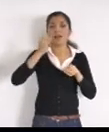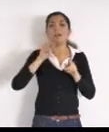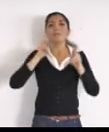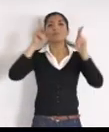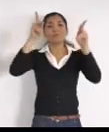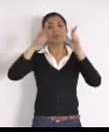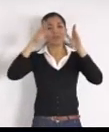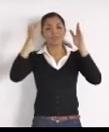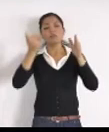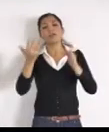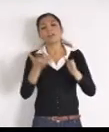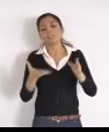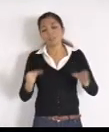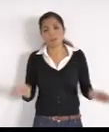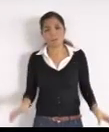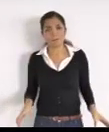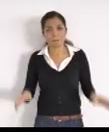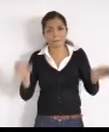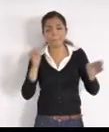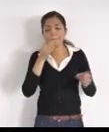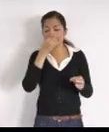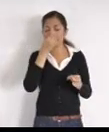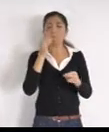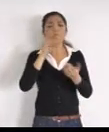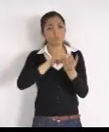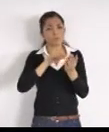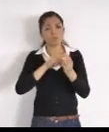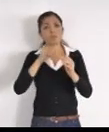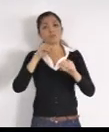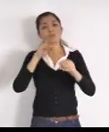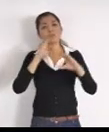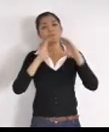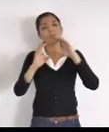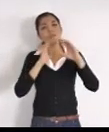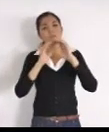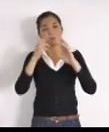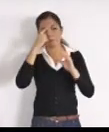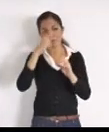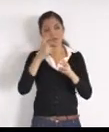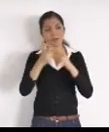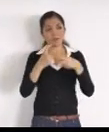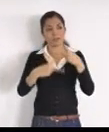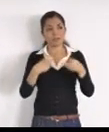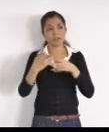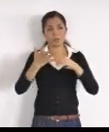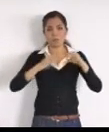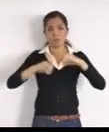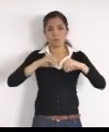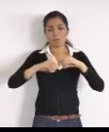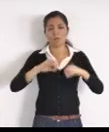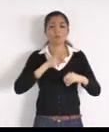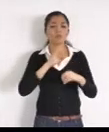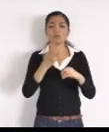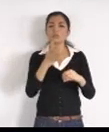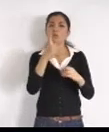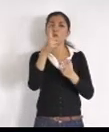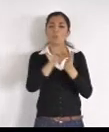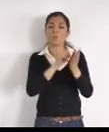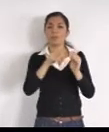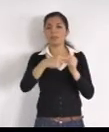estarles informando, los avances de esta obra, pero es un plazo, un mes y medio, más o menos, Mariana Mendoza, por el Twitter de Gobierno,